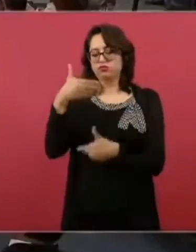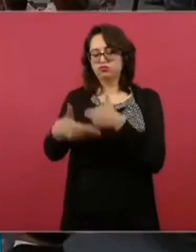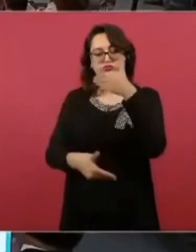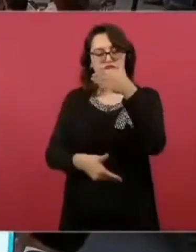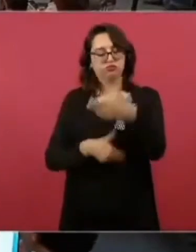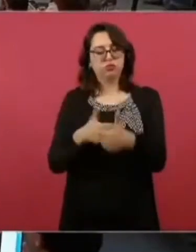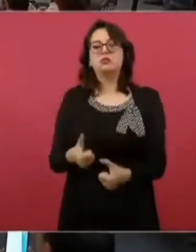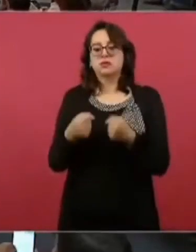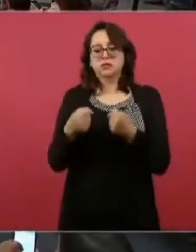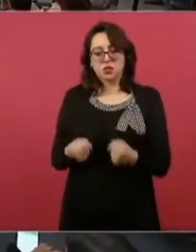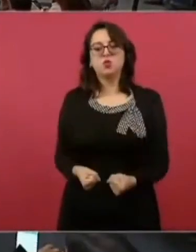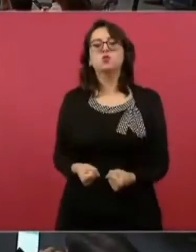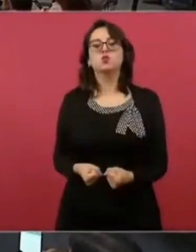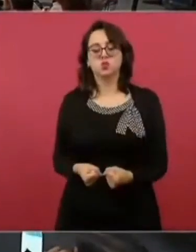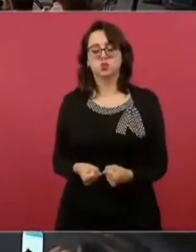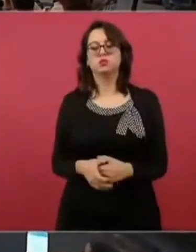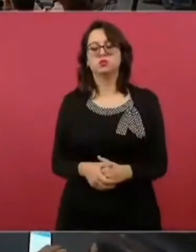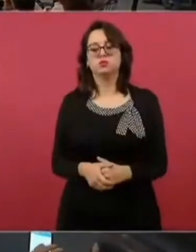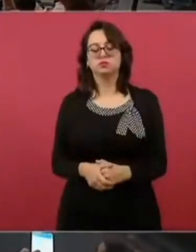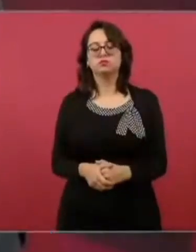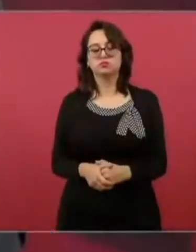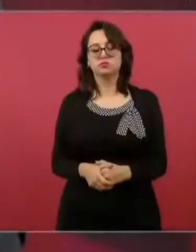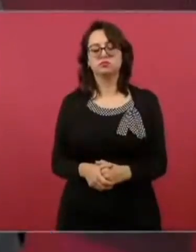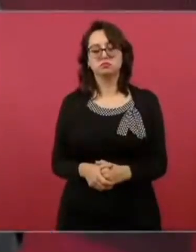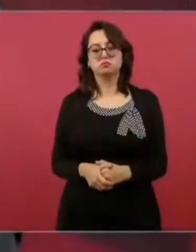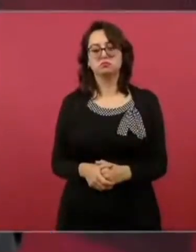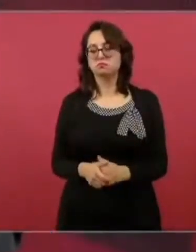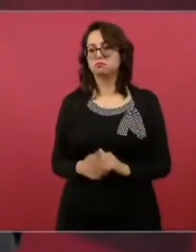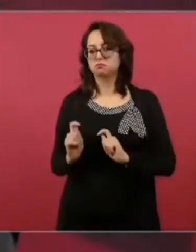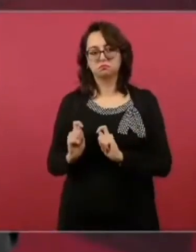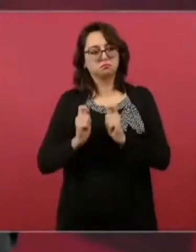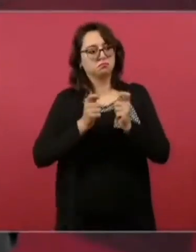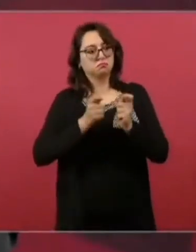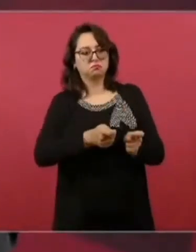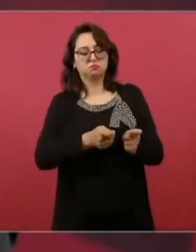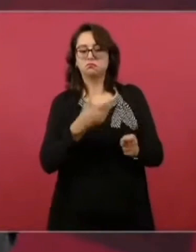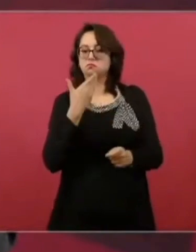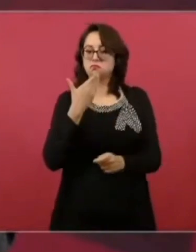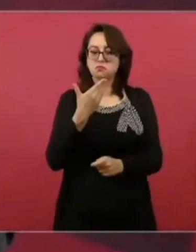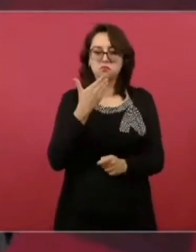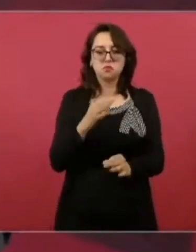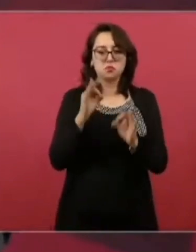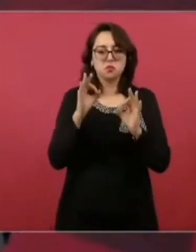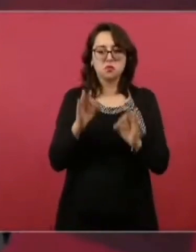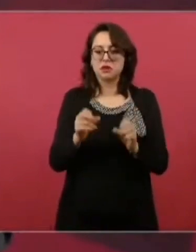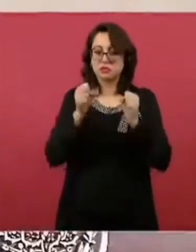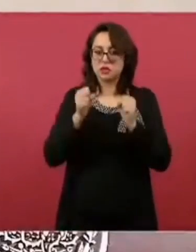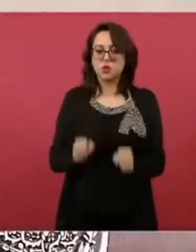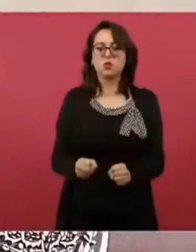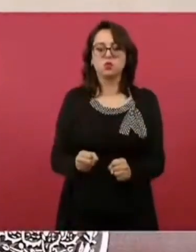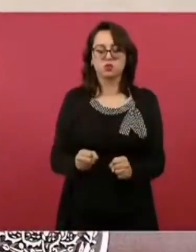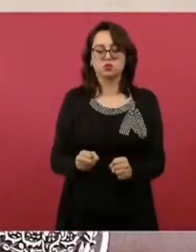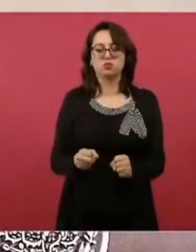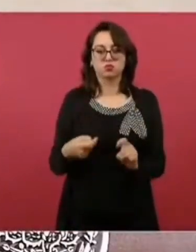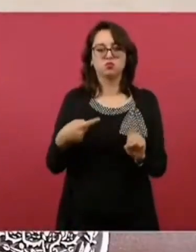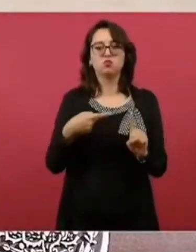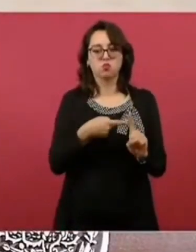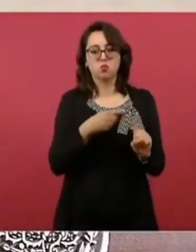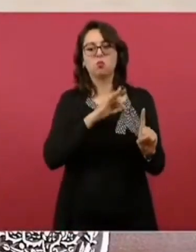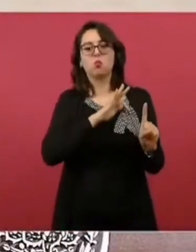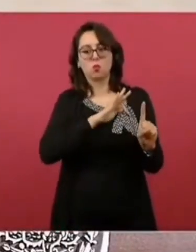México. Eso es una garantía, porque no cualquiera, ¿eh?